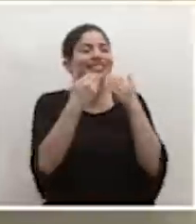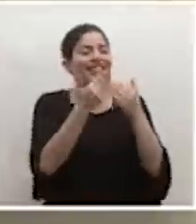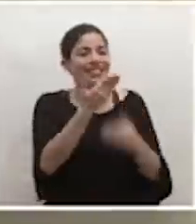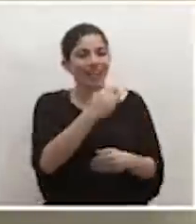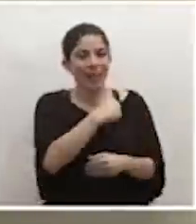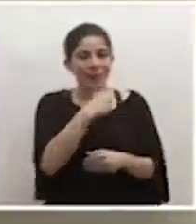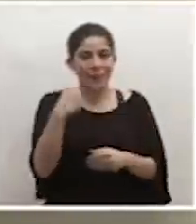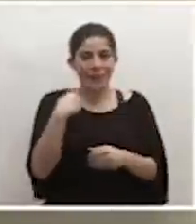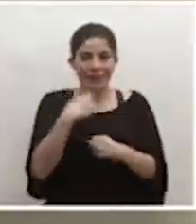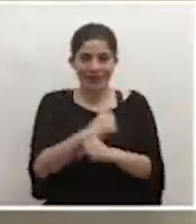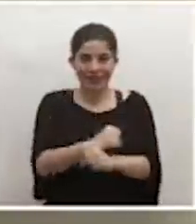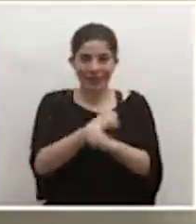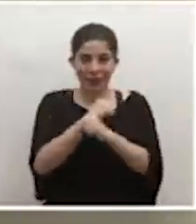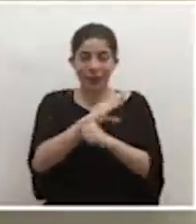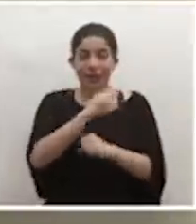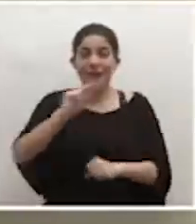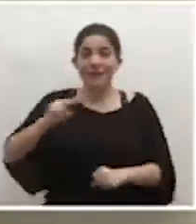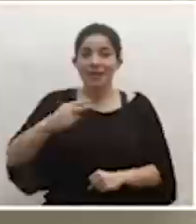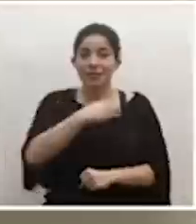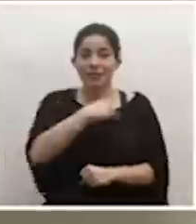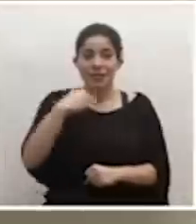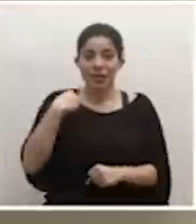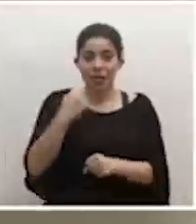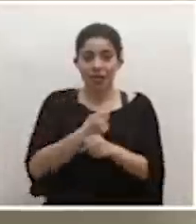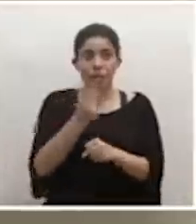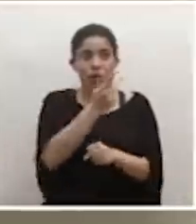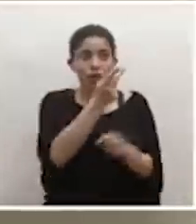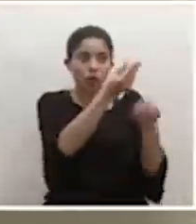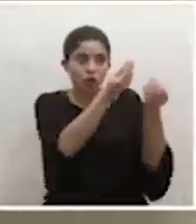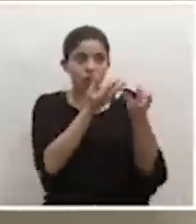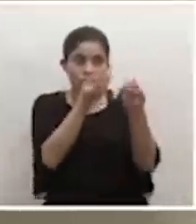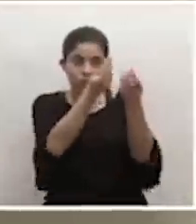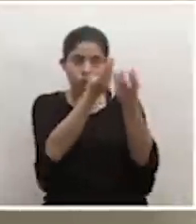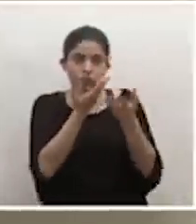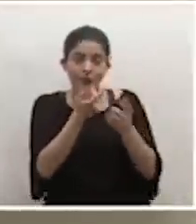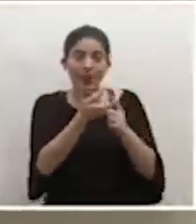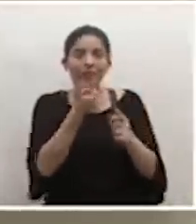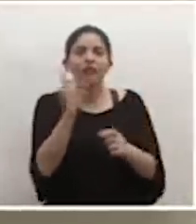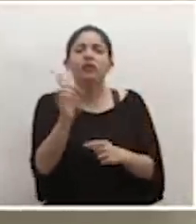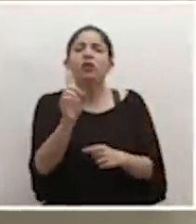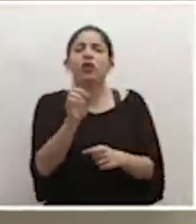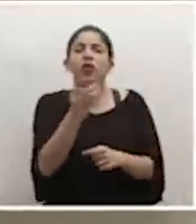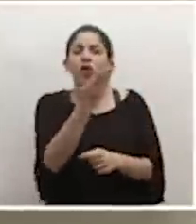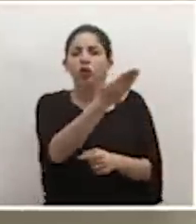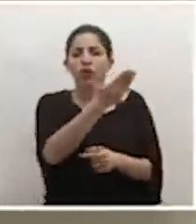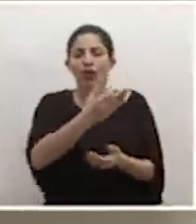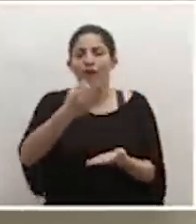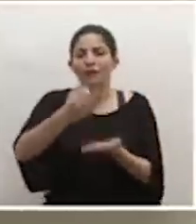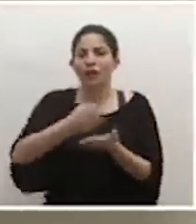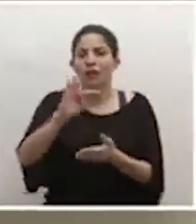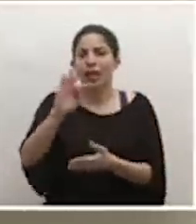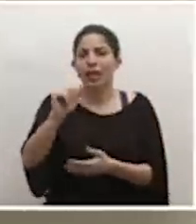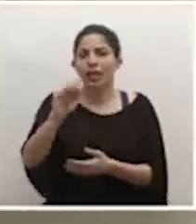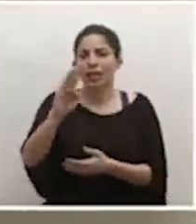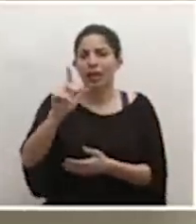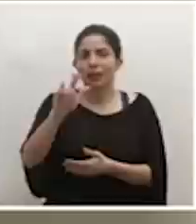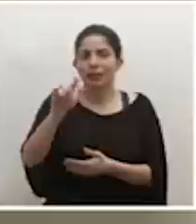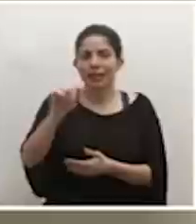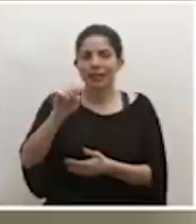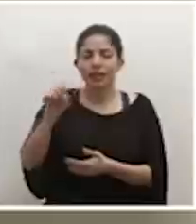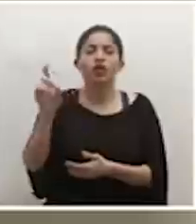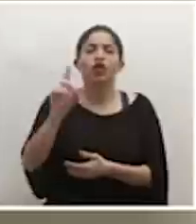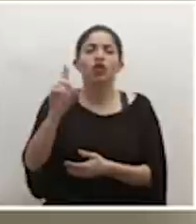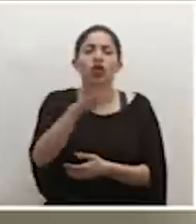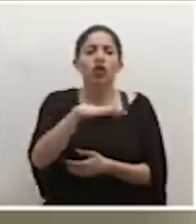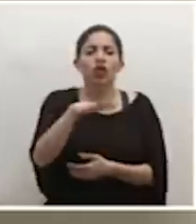al Ministro de Seguridad y al Vice Ministro de Trabajo que nos dan ese reporte desde el puesto fronterizo Tablillas, ubicado en el Cantón